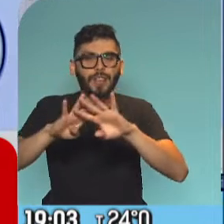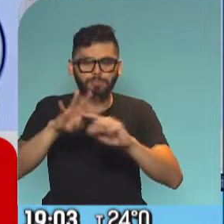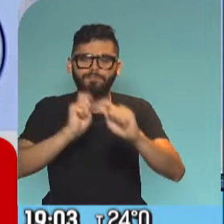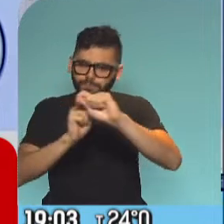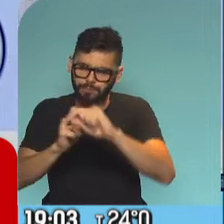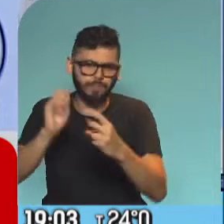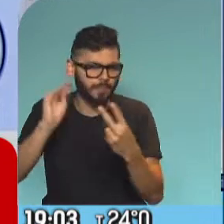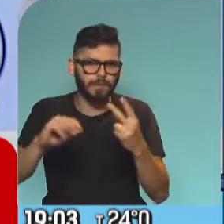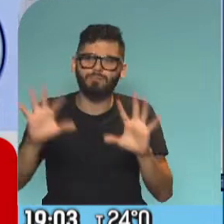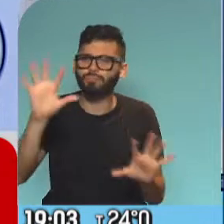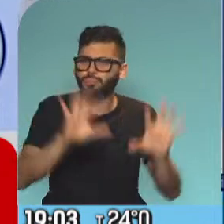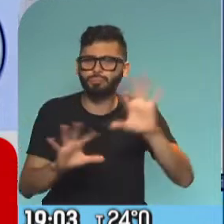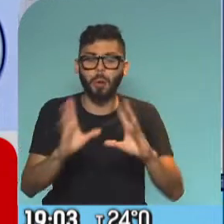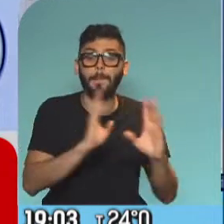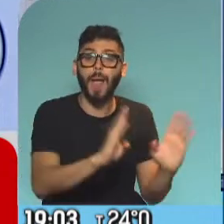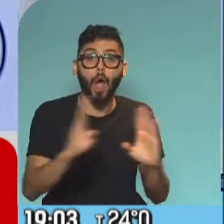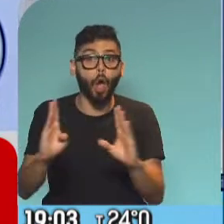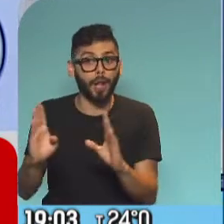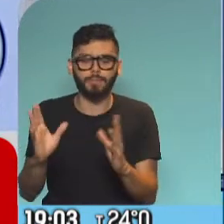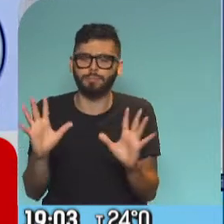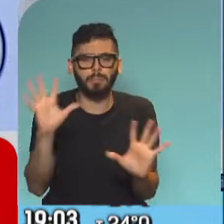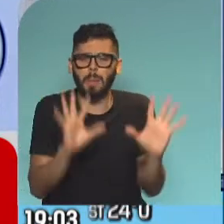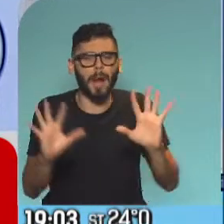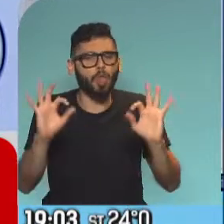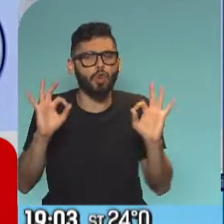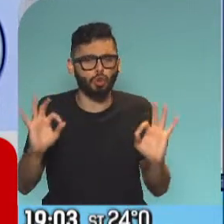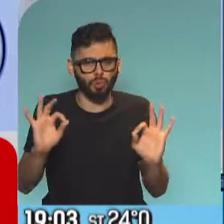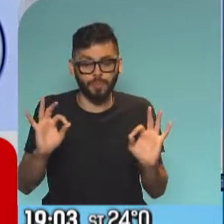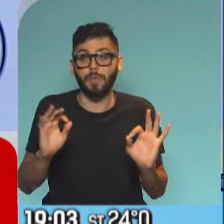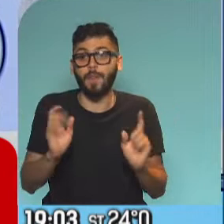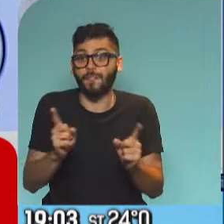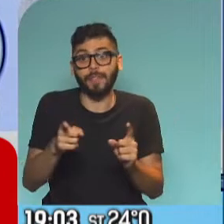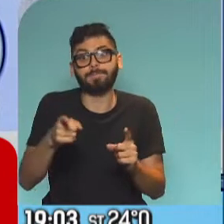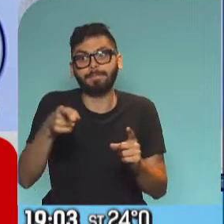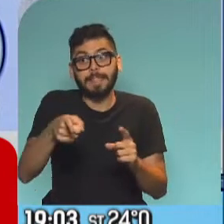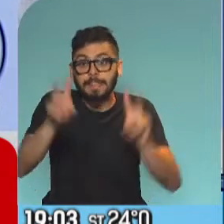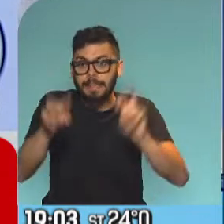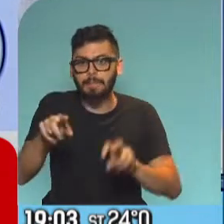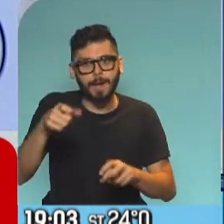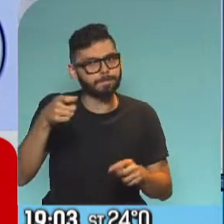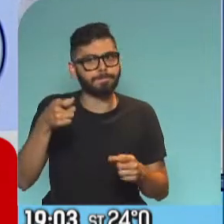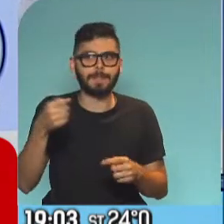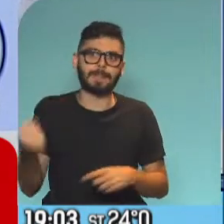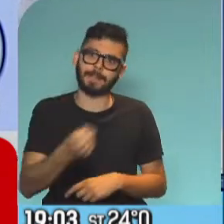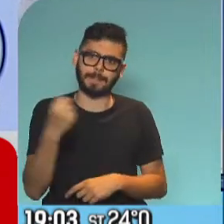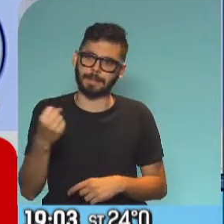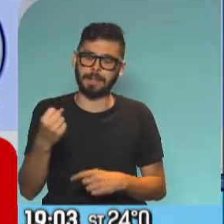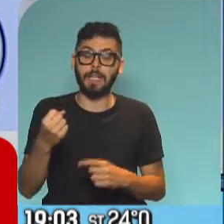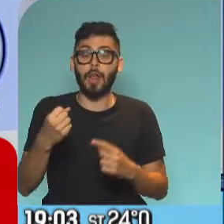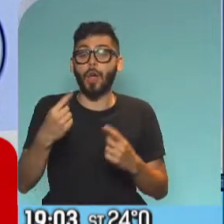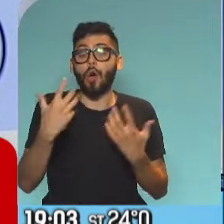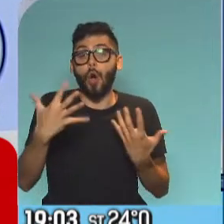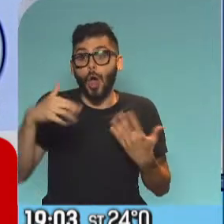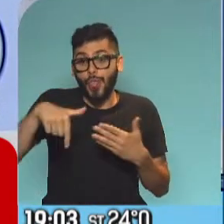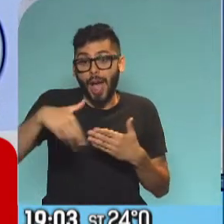la estrategia organizacional para poderlo hacer de esa manera. Pero seguimos insistiendo en ese concepto. Por supuesto que de acá esta